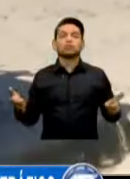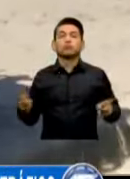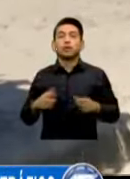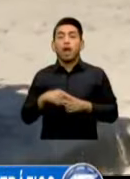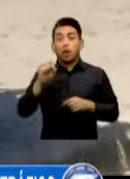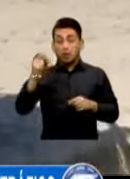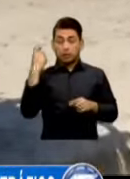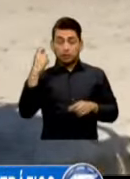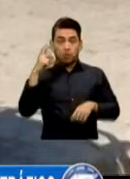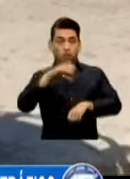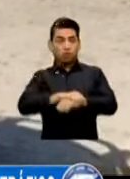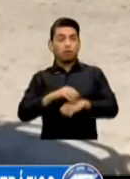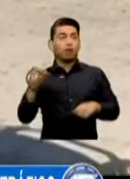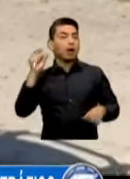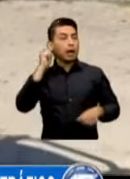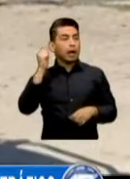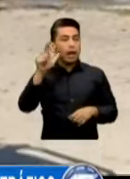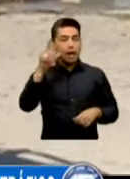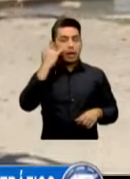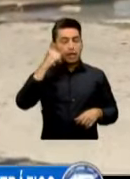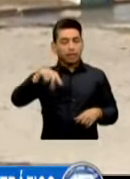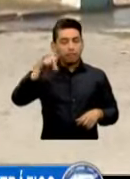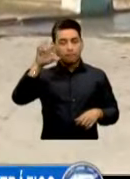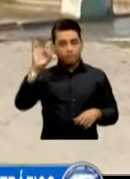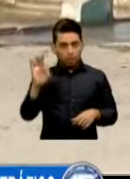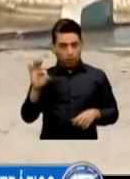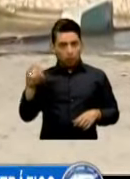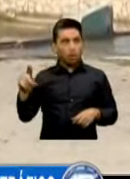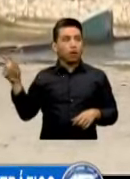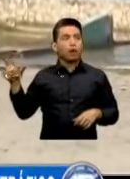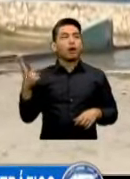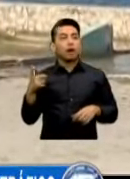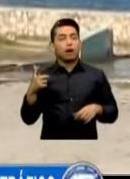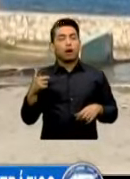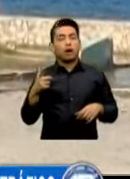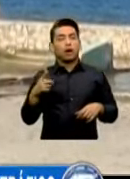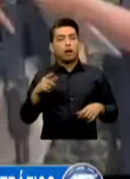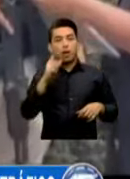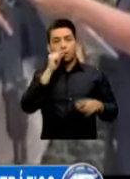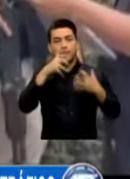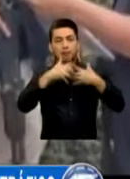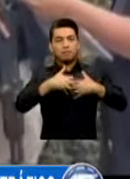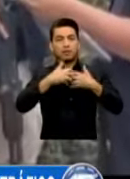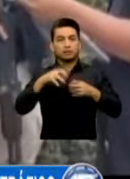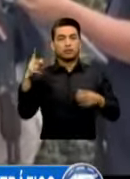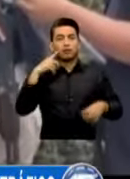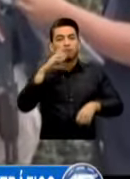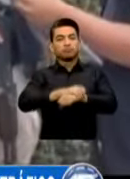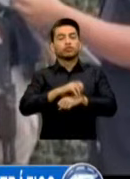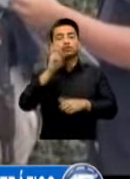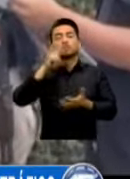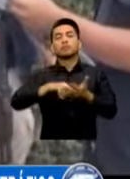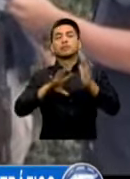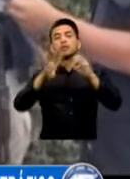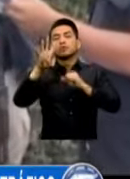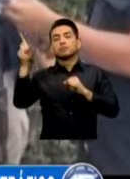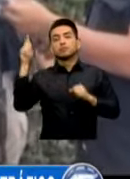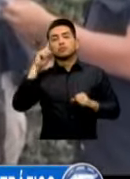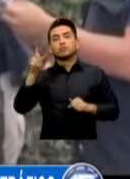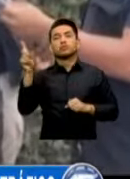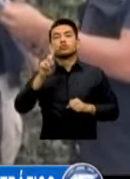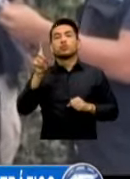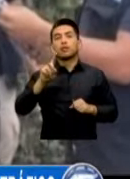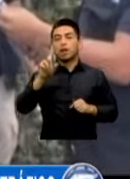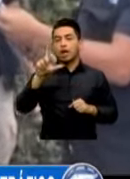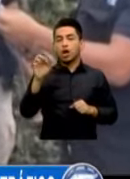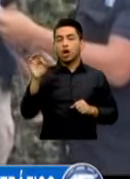la de Galindo David Luarcas Papá De alias El Primazo Pasta O empresario Que fue detenido En 2014 En un allanamiento En la aldea Los Laureles